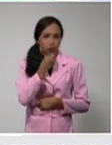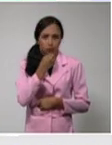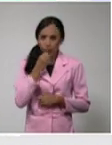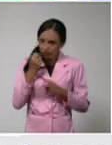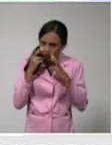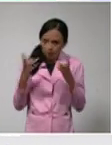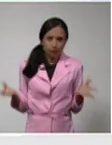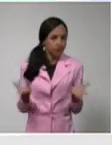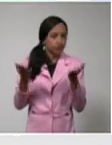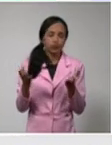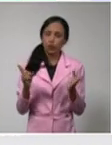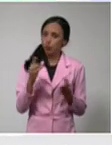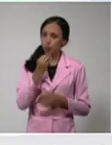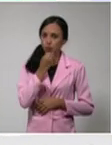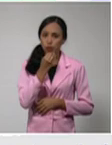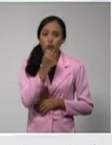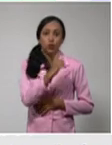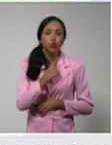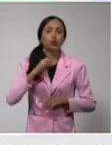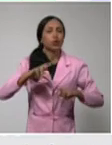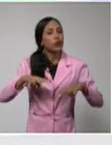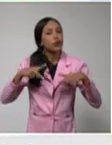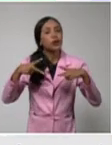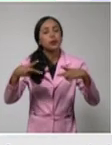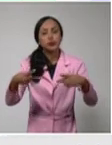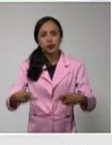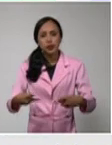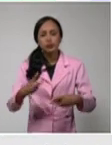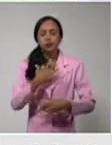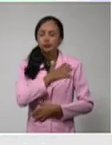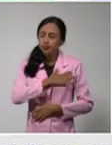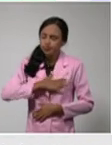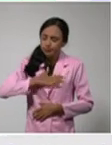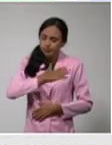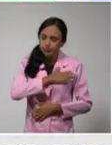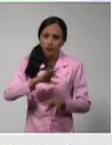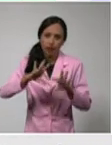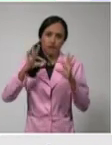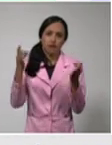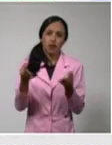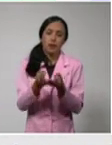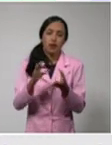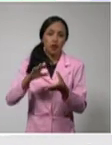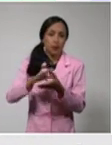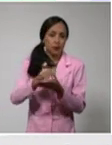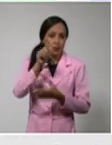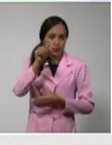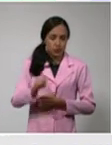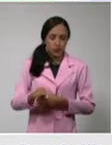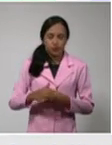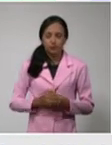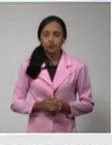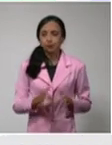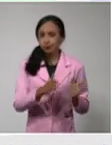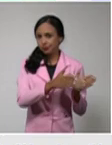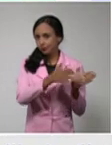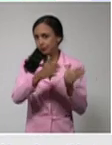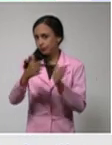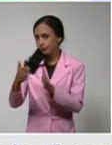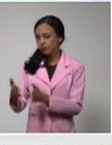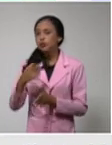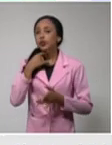Reiteramos nuestras condolencias a familiares y amistades. Fallece un paciente de